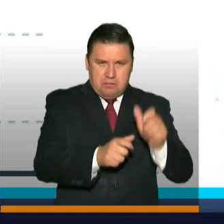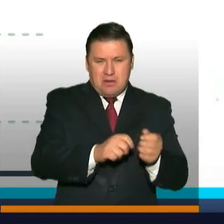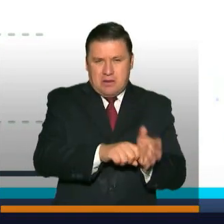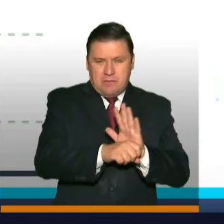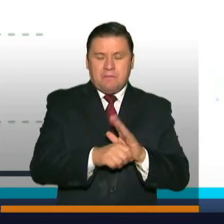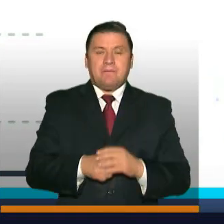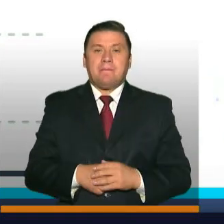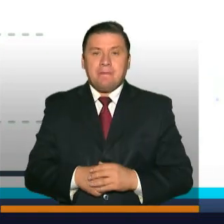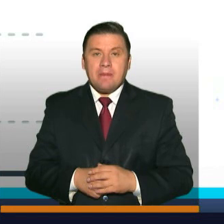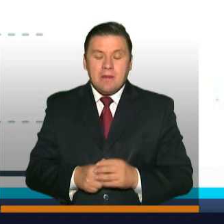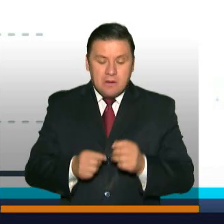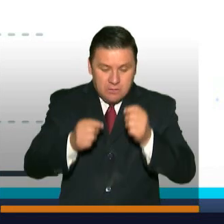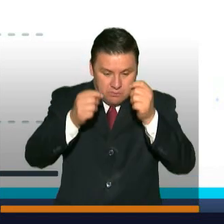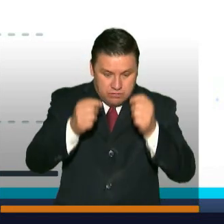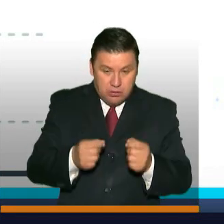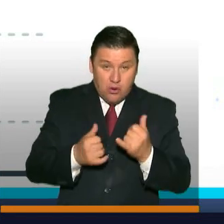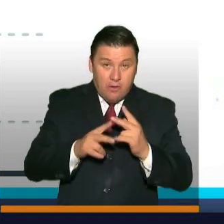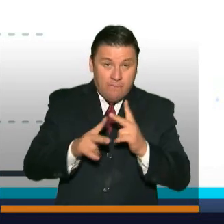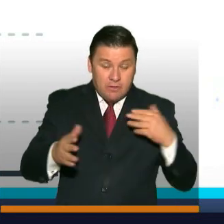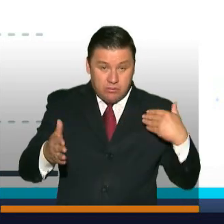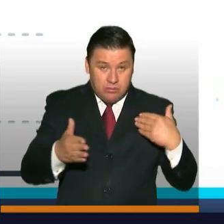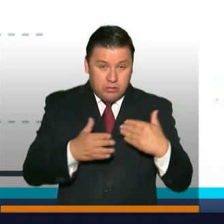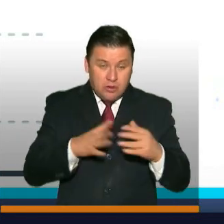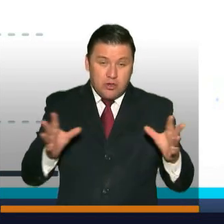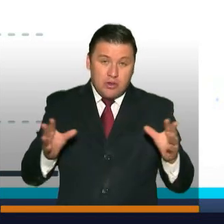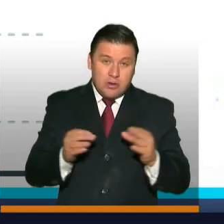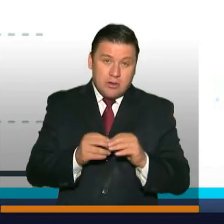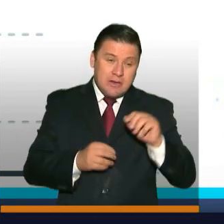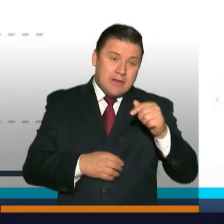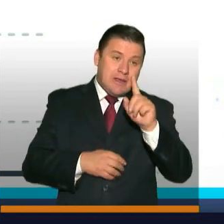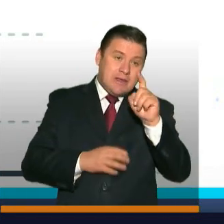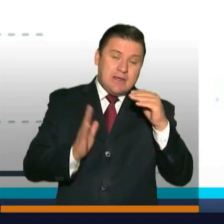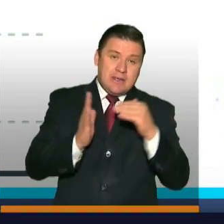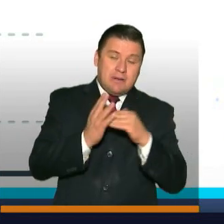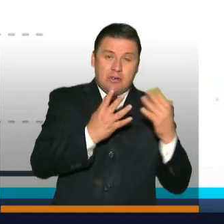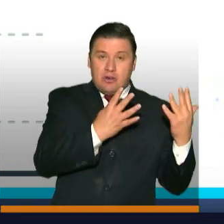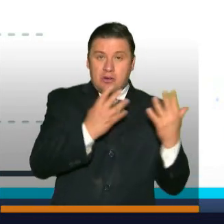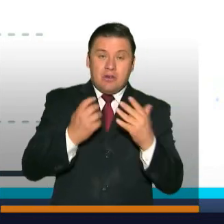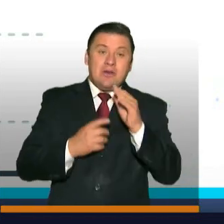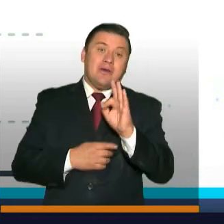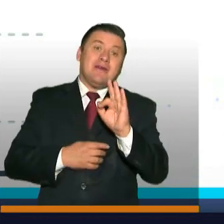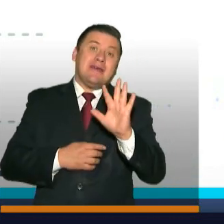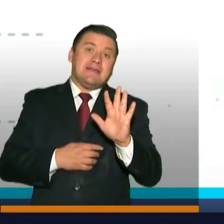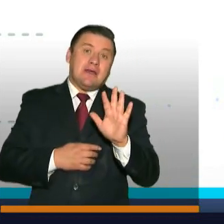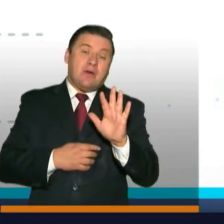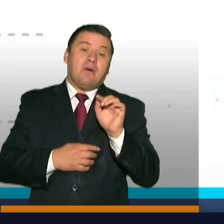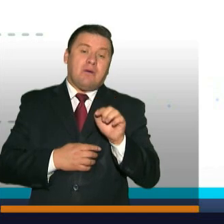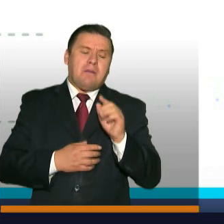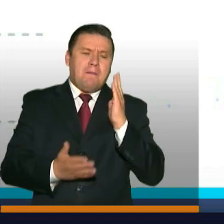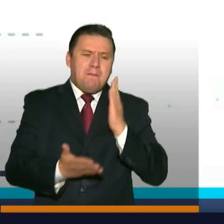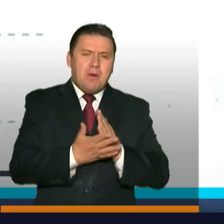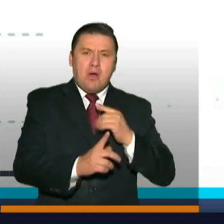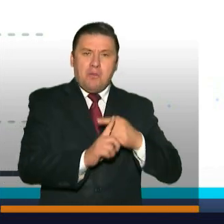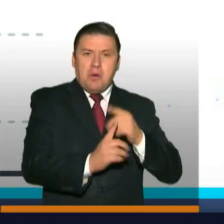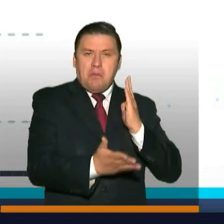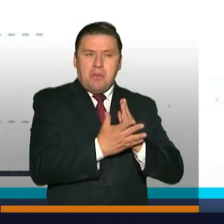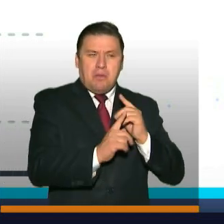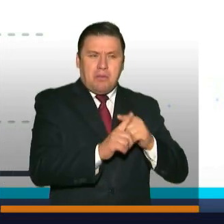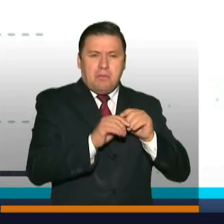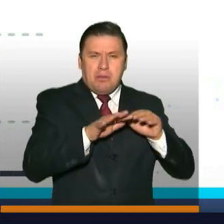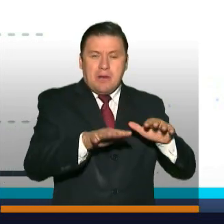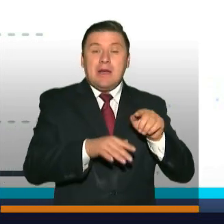Se han registrado a la fecha un total de 16,935 casos positivos,